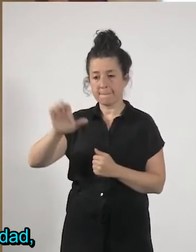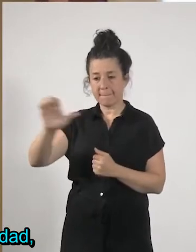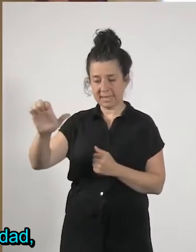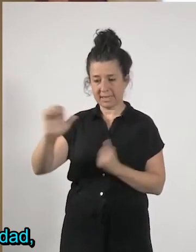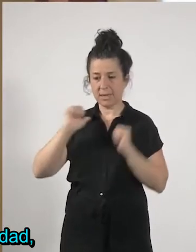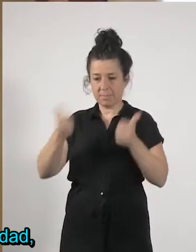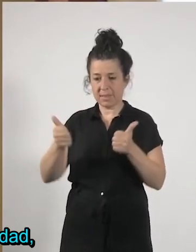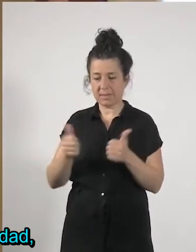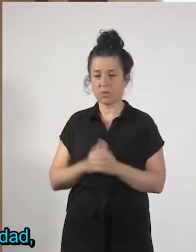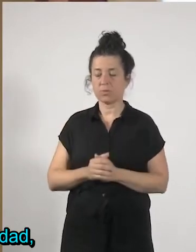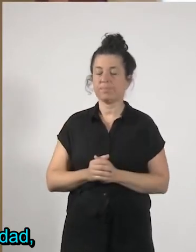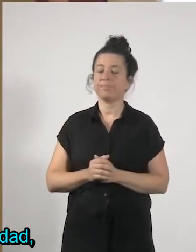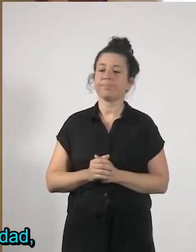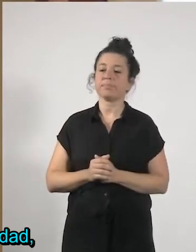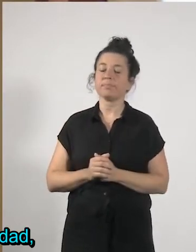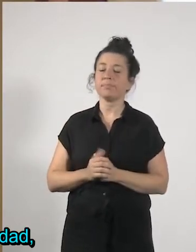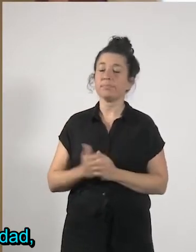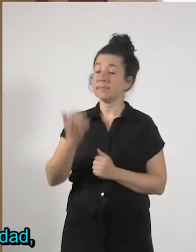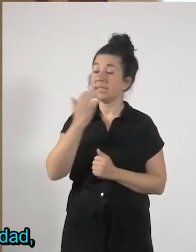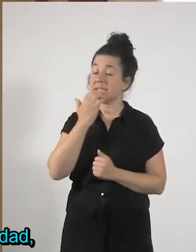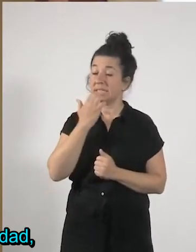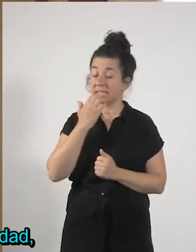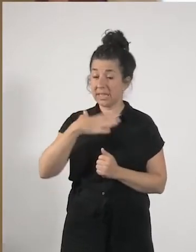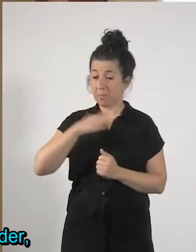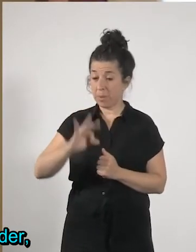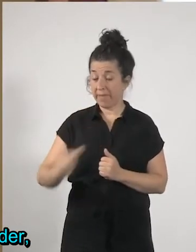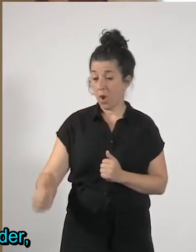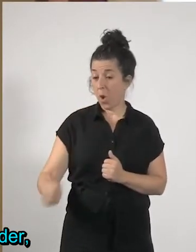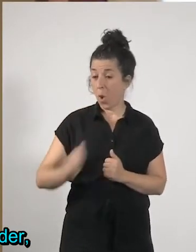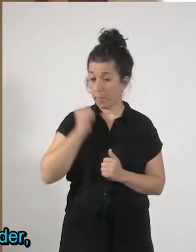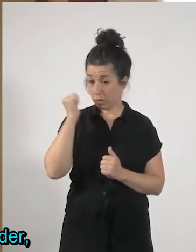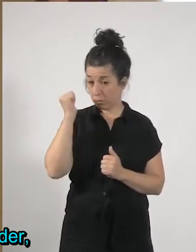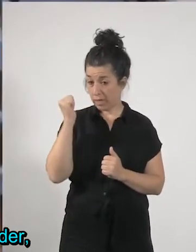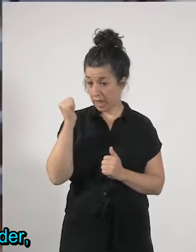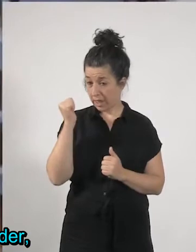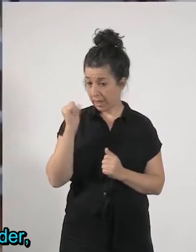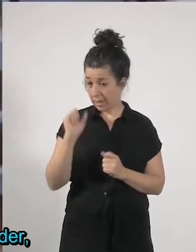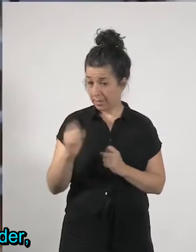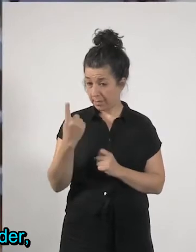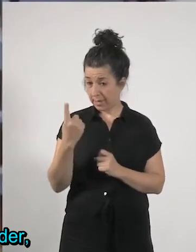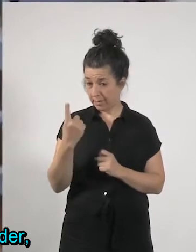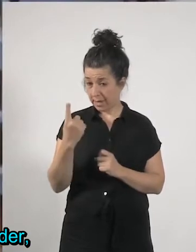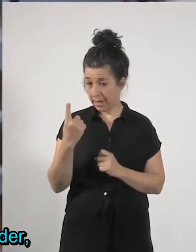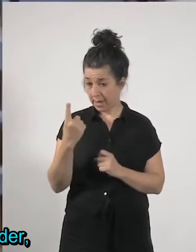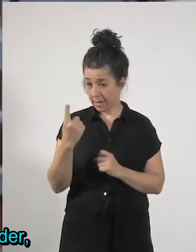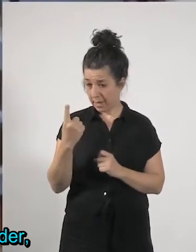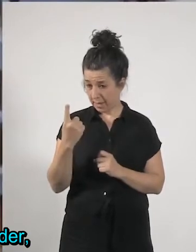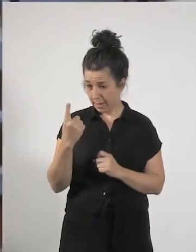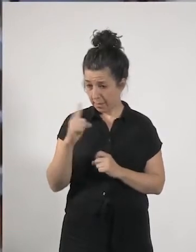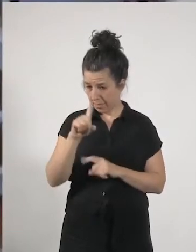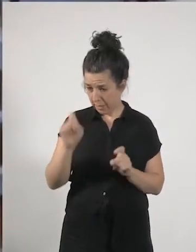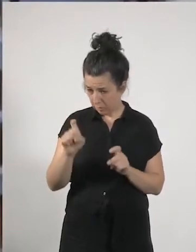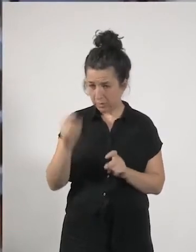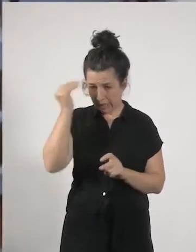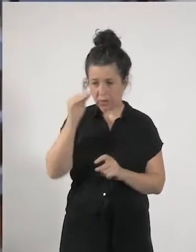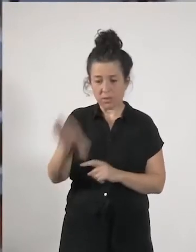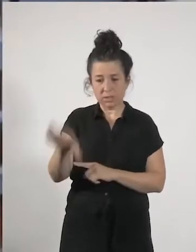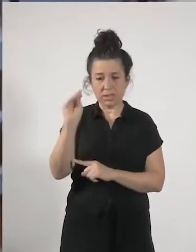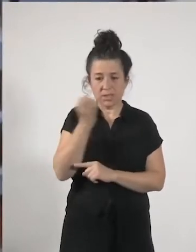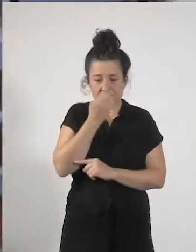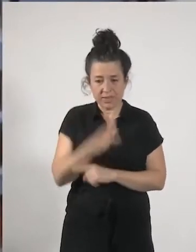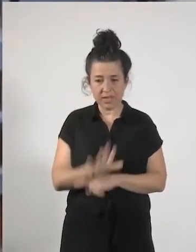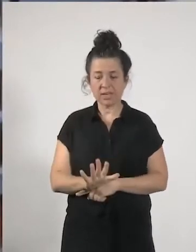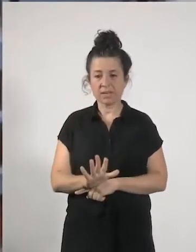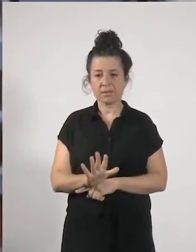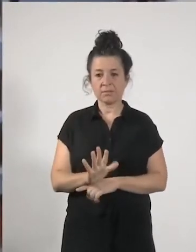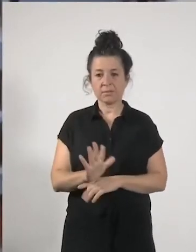respecto a si puede ser una oportunidad que es lo que me ha parecido entender pues